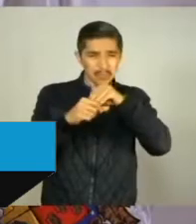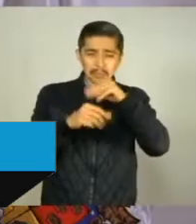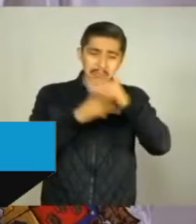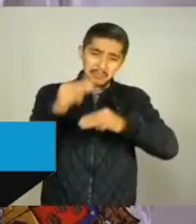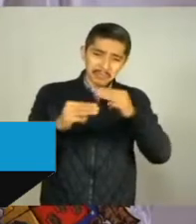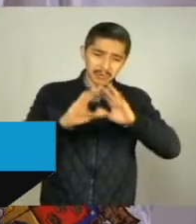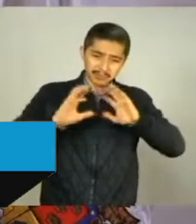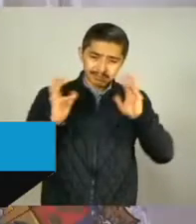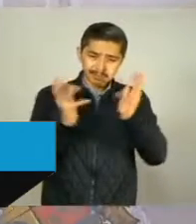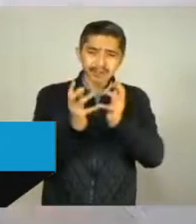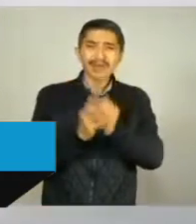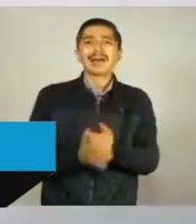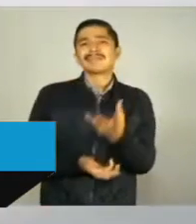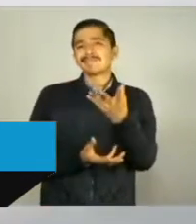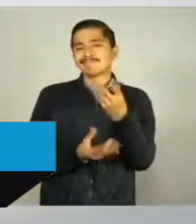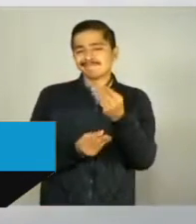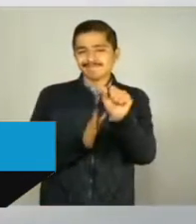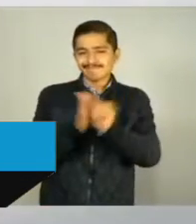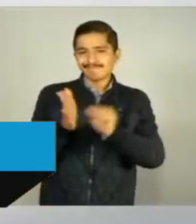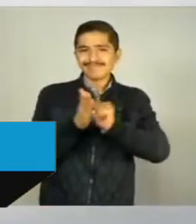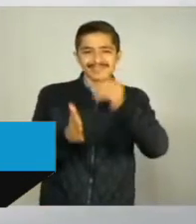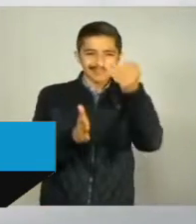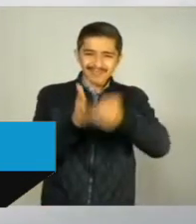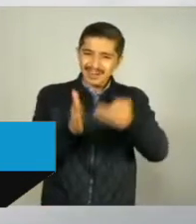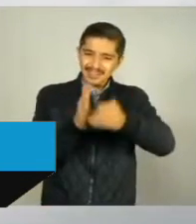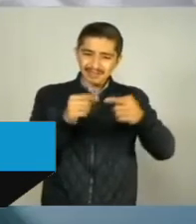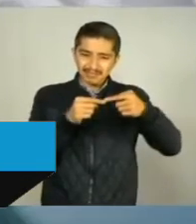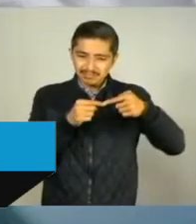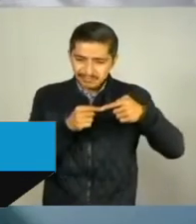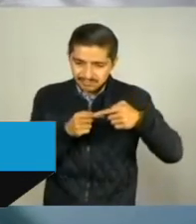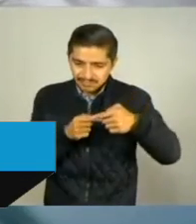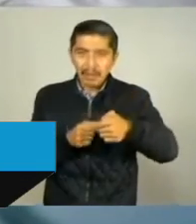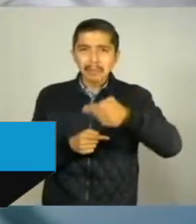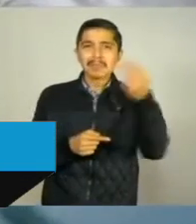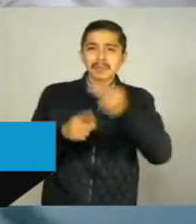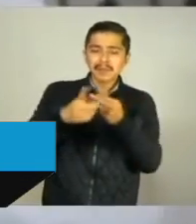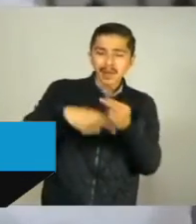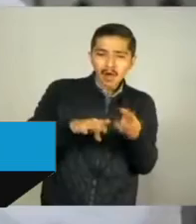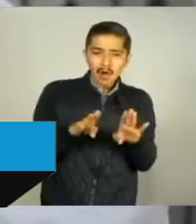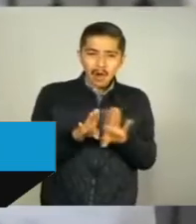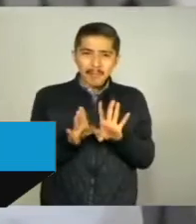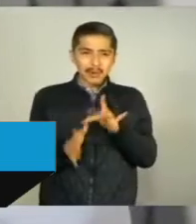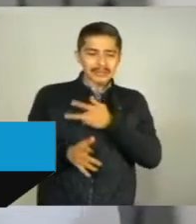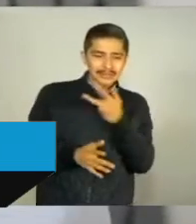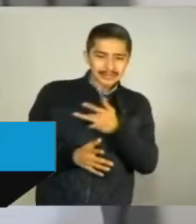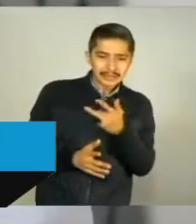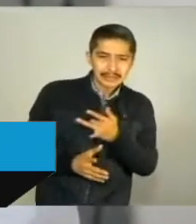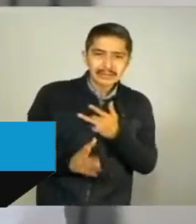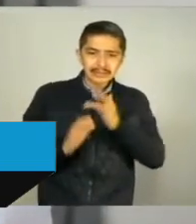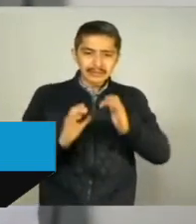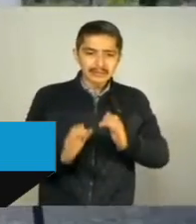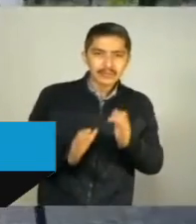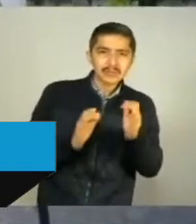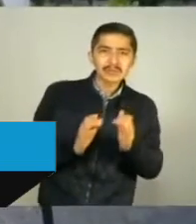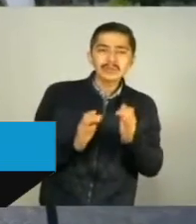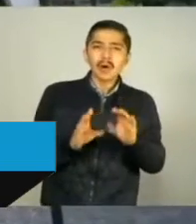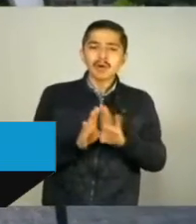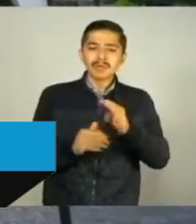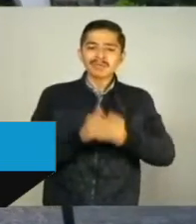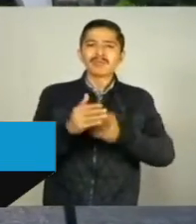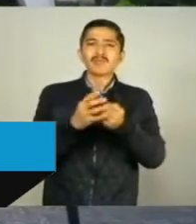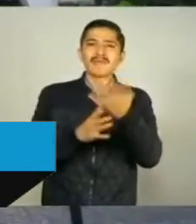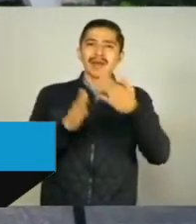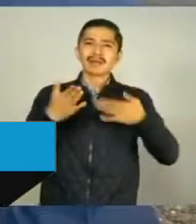ojo, adaptarse a la nueva convivencia, protegerse desde el ámbito individual, familiar,